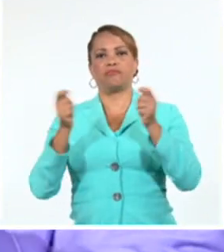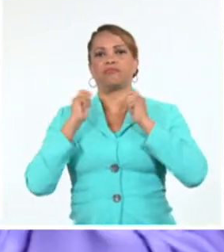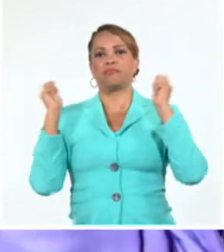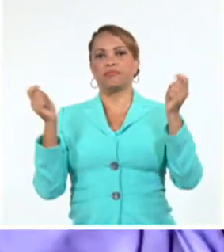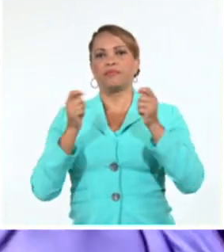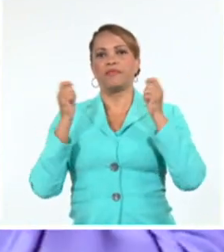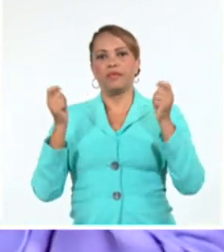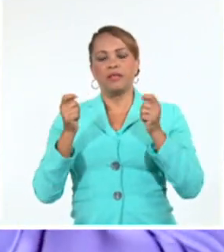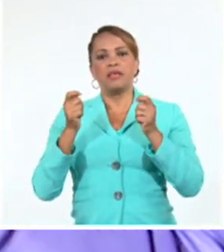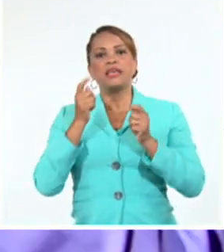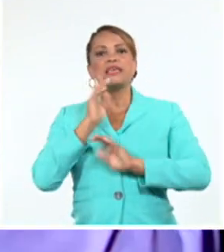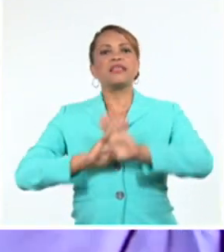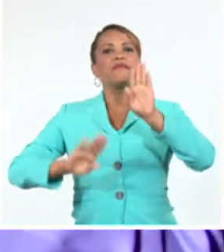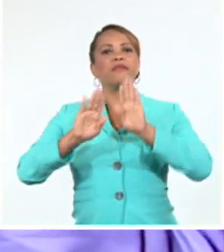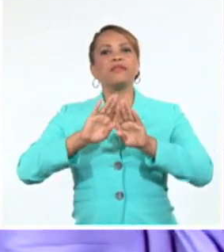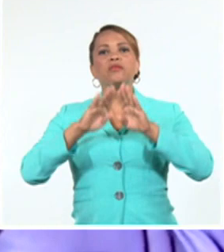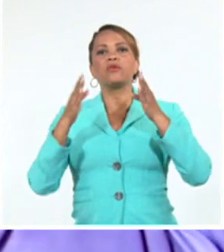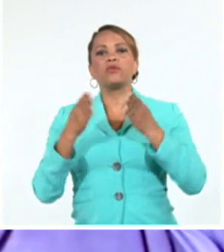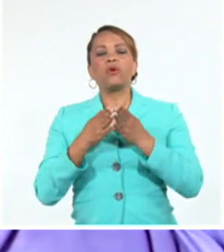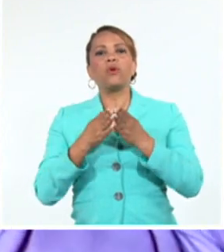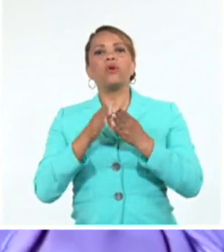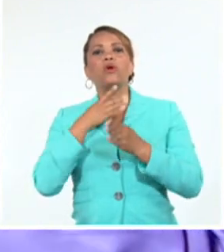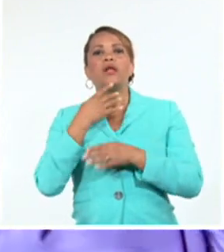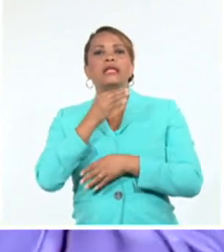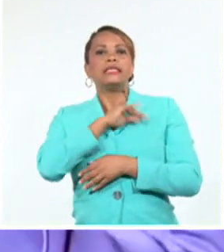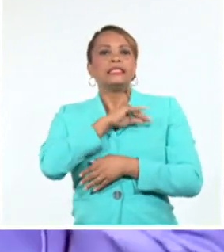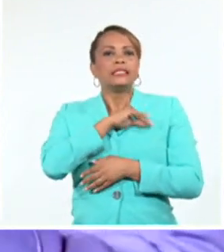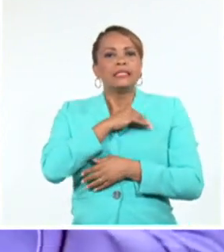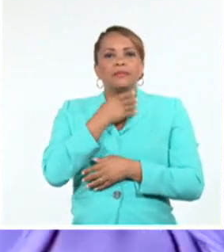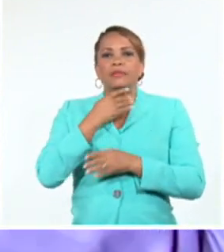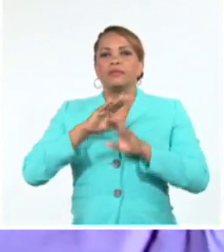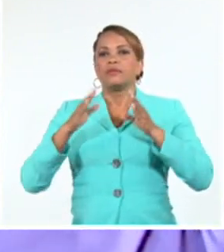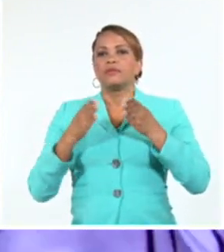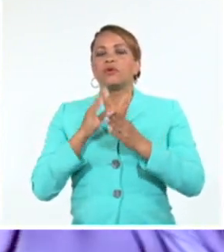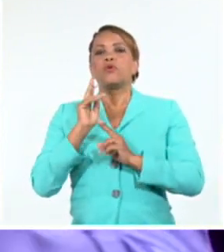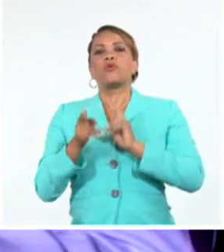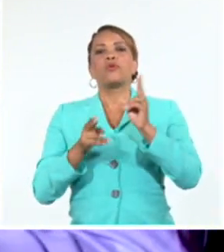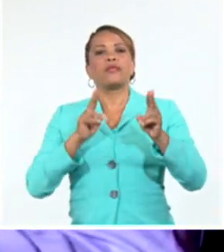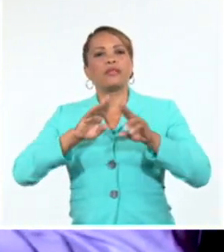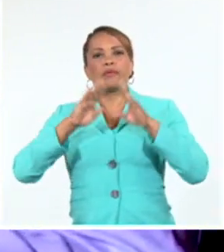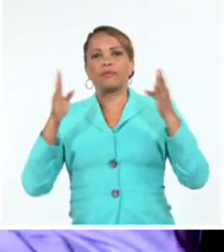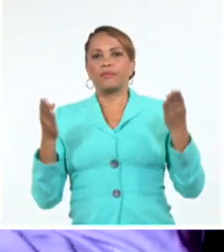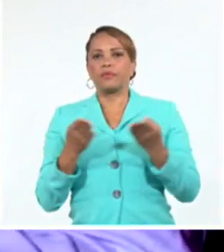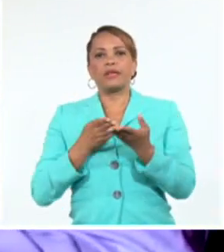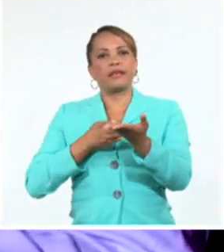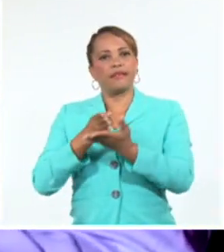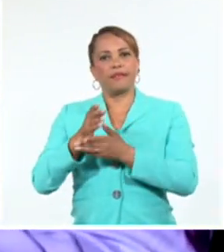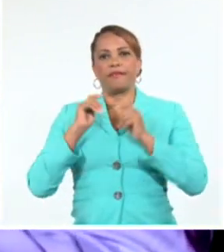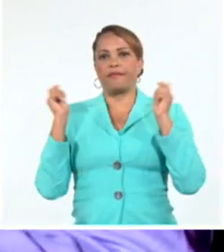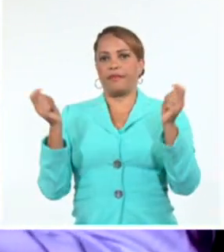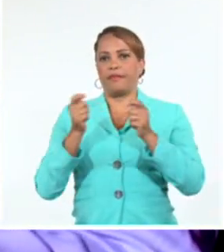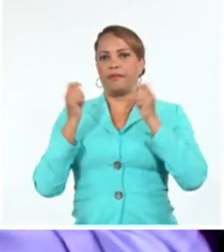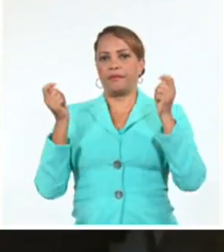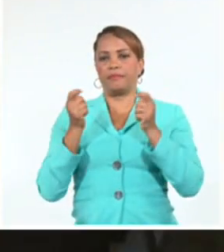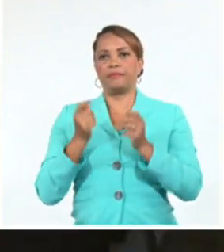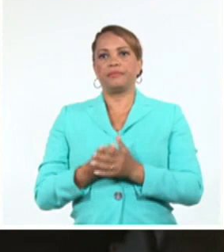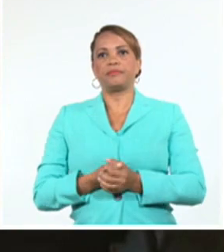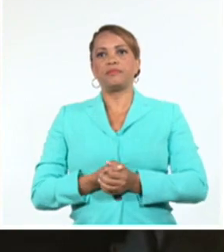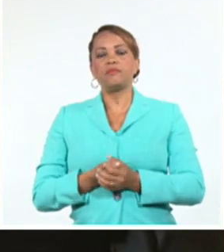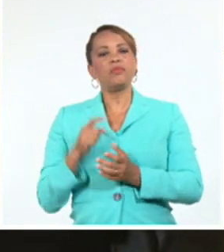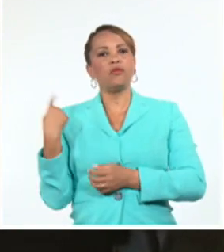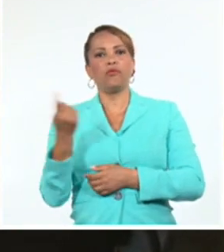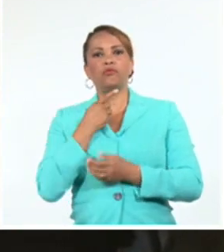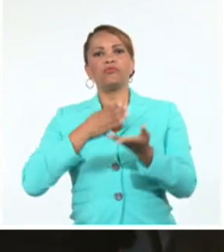el sentido, la orientación que ha tenido y mantiene este festival. Vamos a seguir